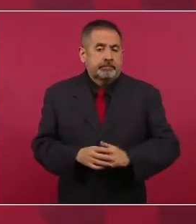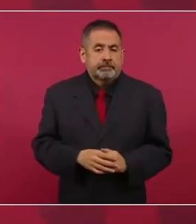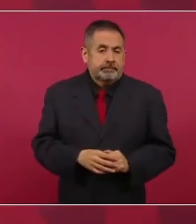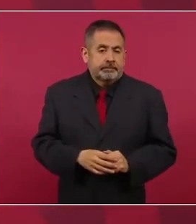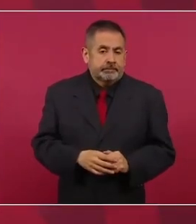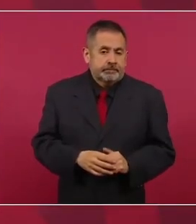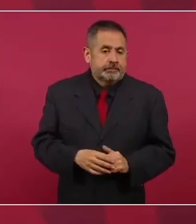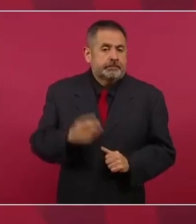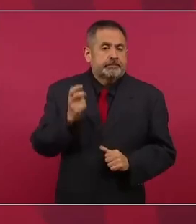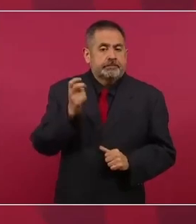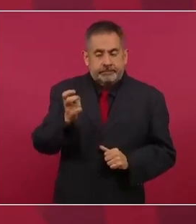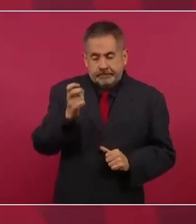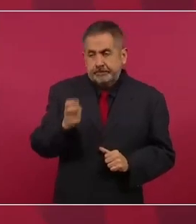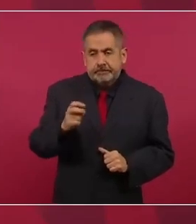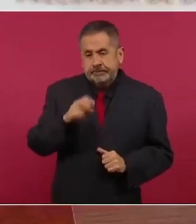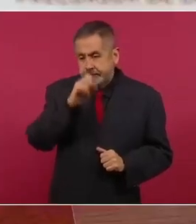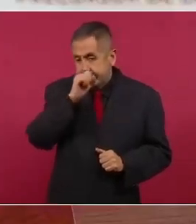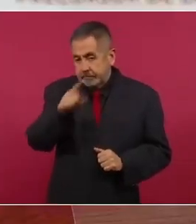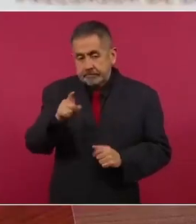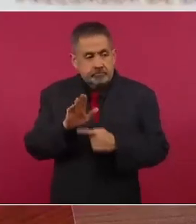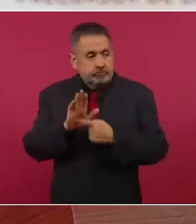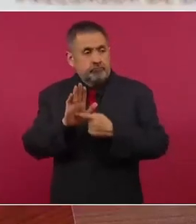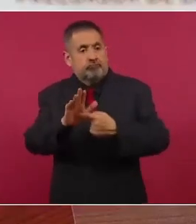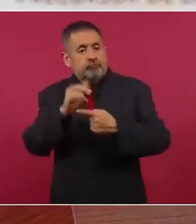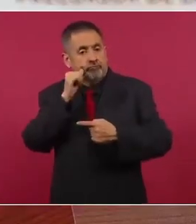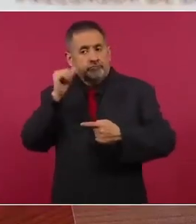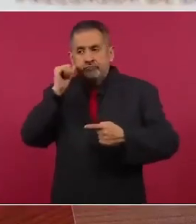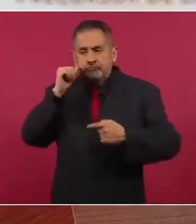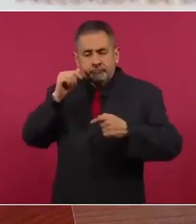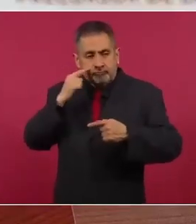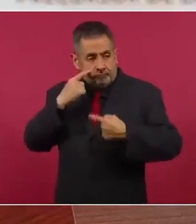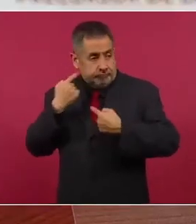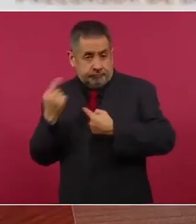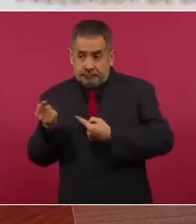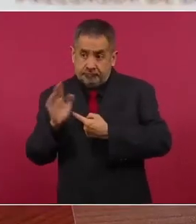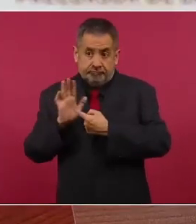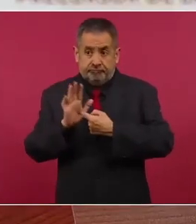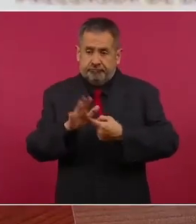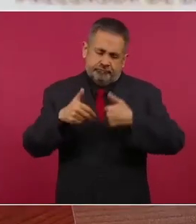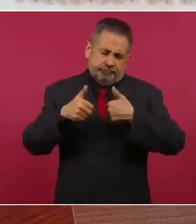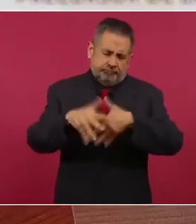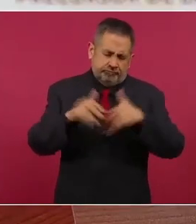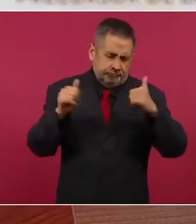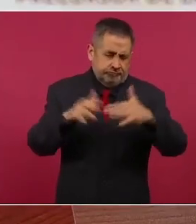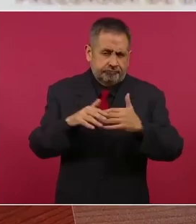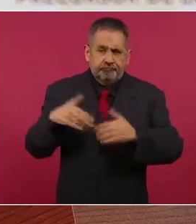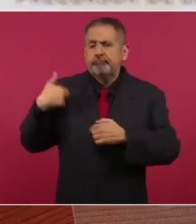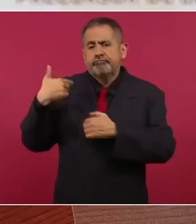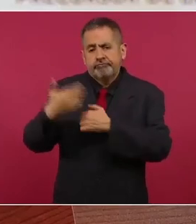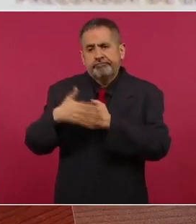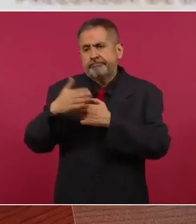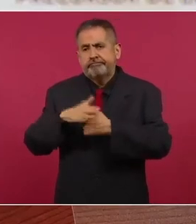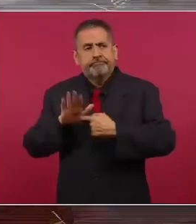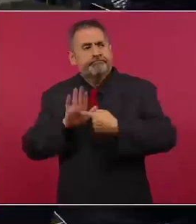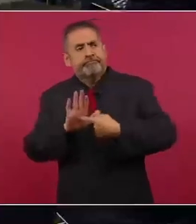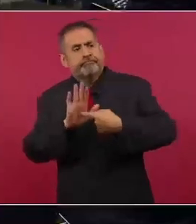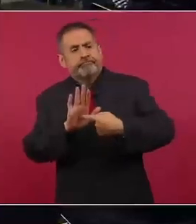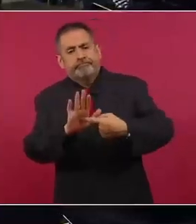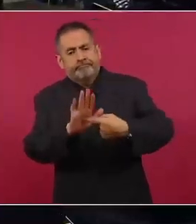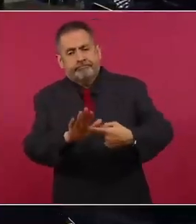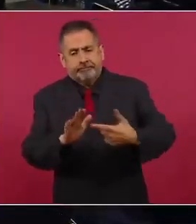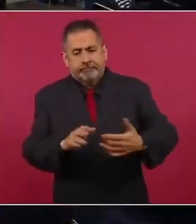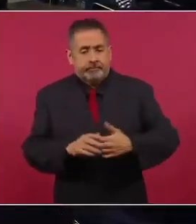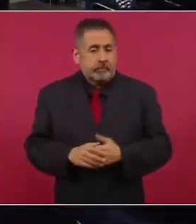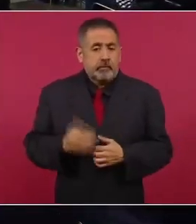Y eso es lo que se mostró ayer y se va a seguir mostrando, y yo